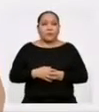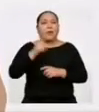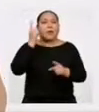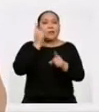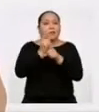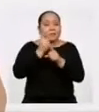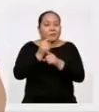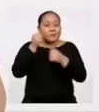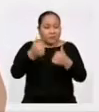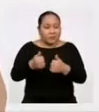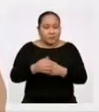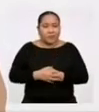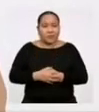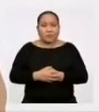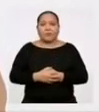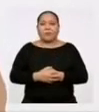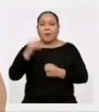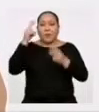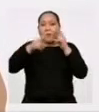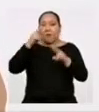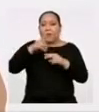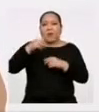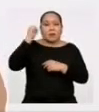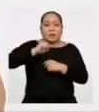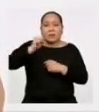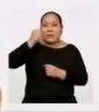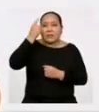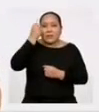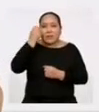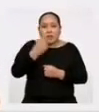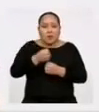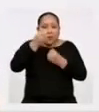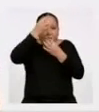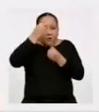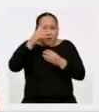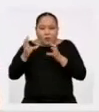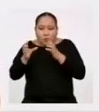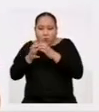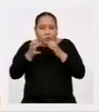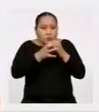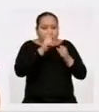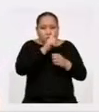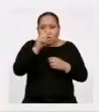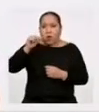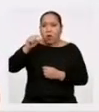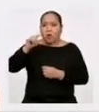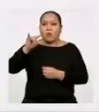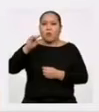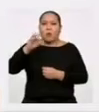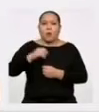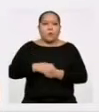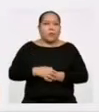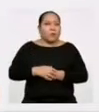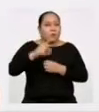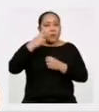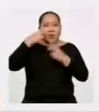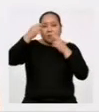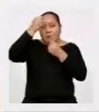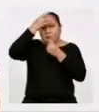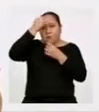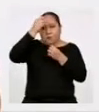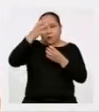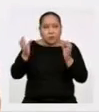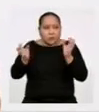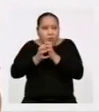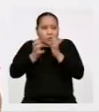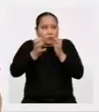Excelente Jeremis Veo que has comprendido para datos no agrupados Ahora veamos para datos agrupados